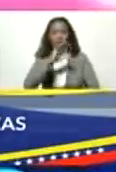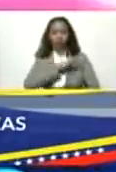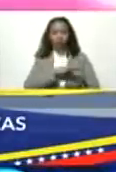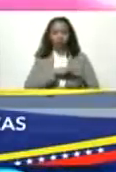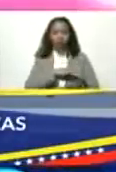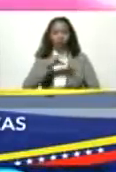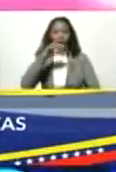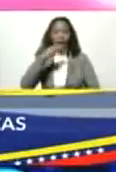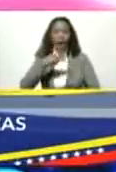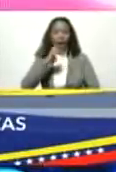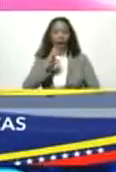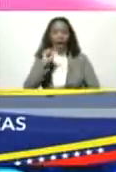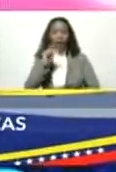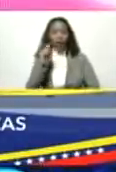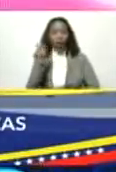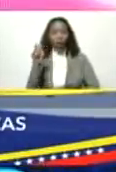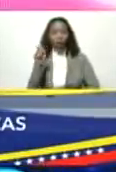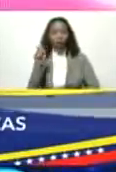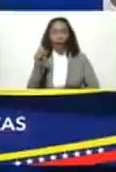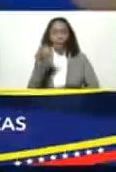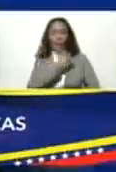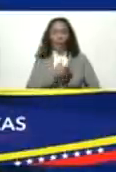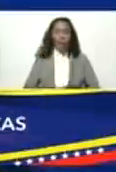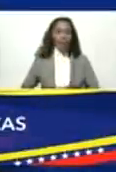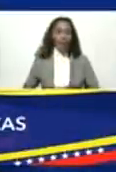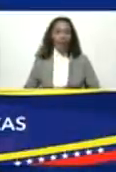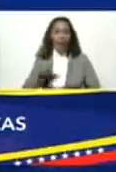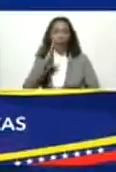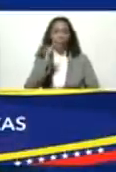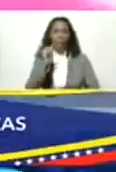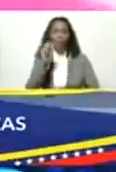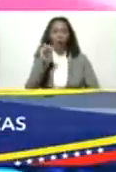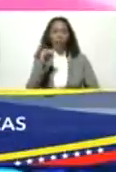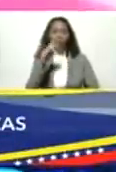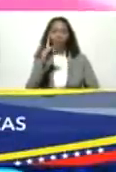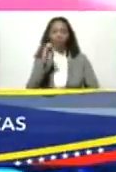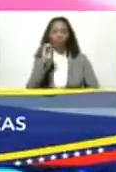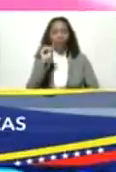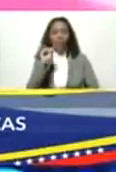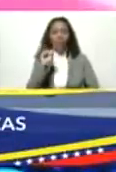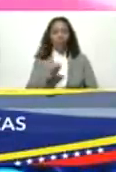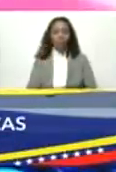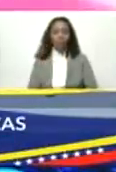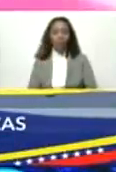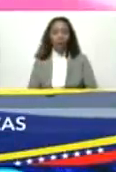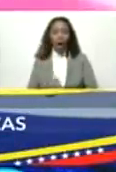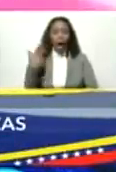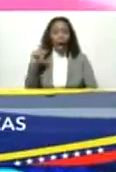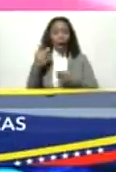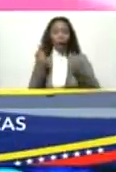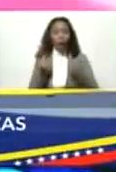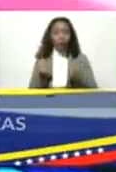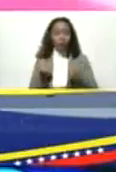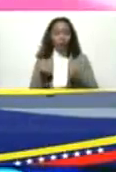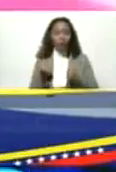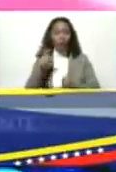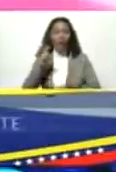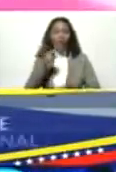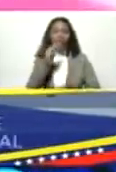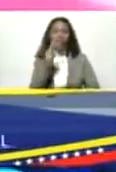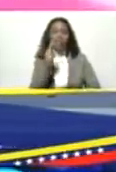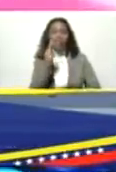Obregón presidente del BANDES está el economista Guillermo Laro